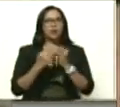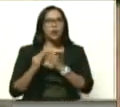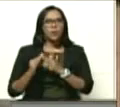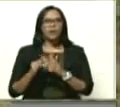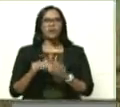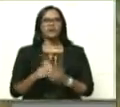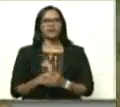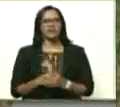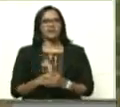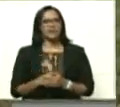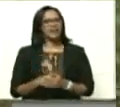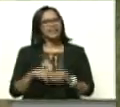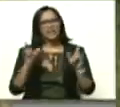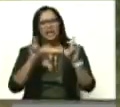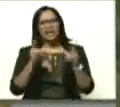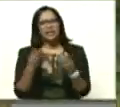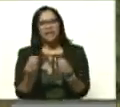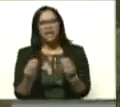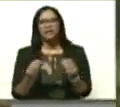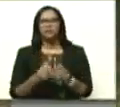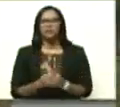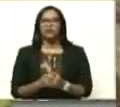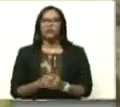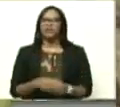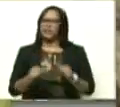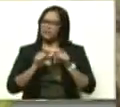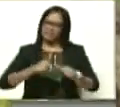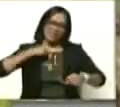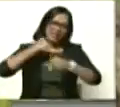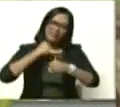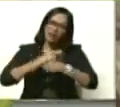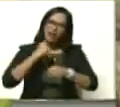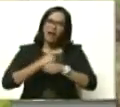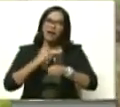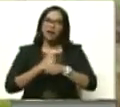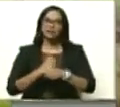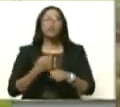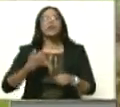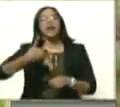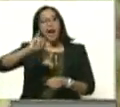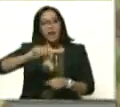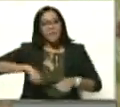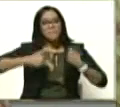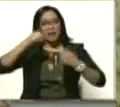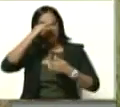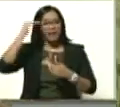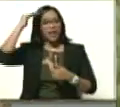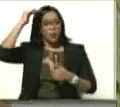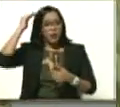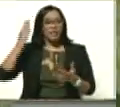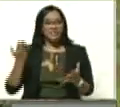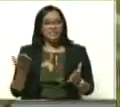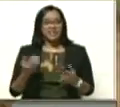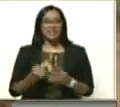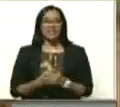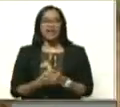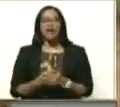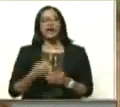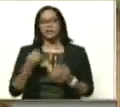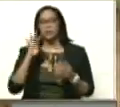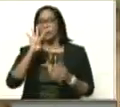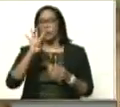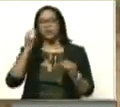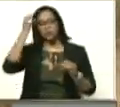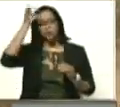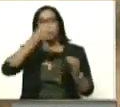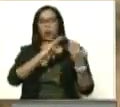aprecia tanto, sigue guapiando. Porque ya hay más madurez. Y ahora, bueno, somos los cuatro que son comunes. Versiente